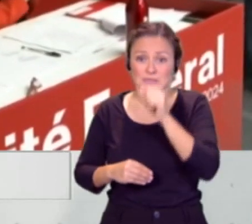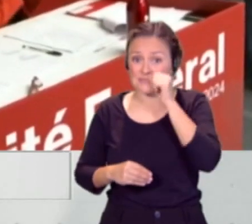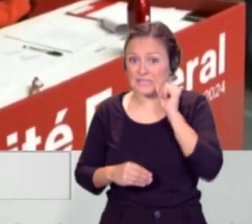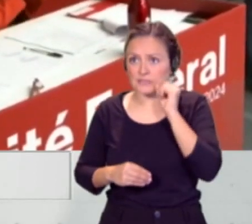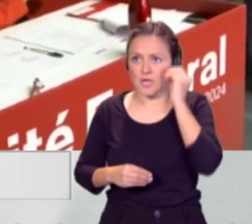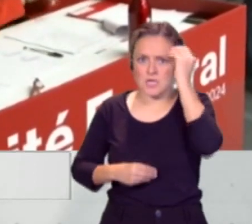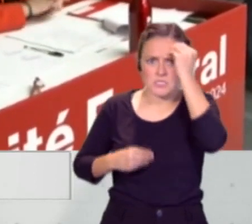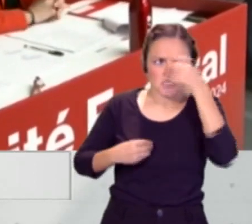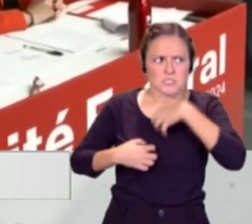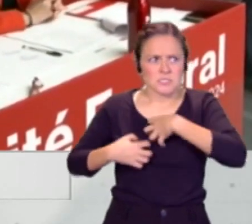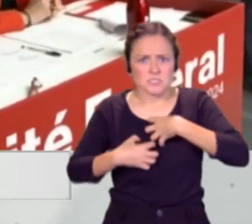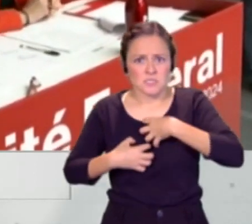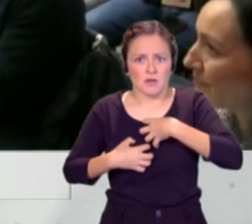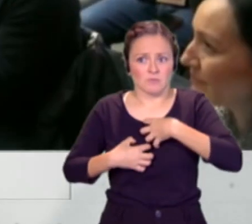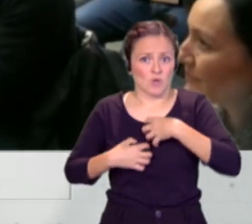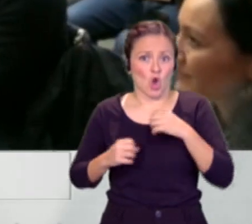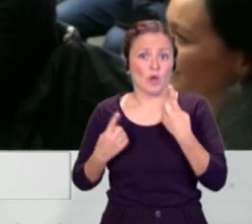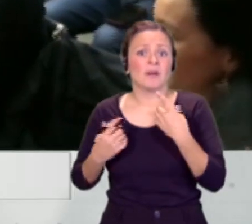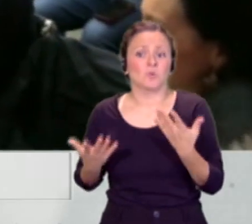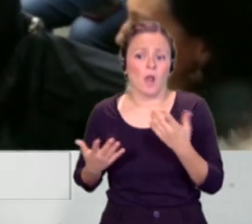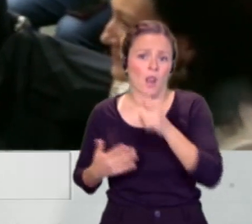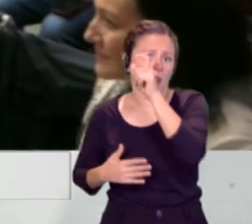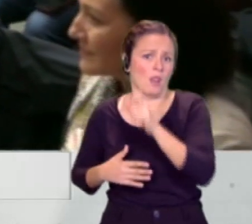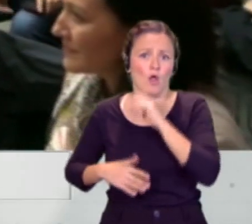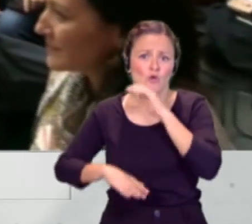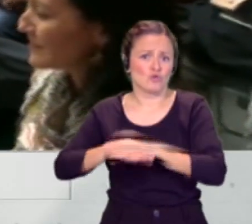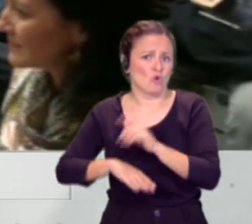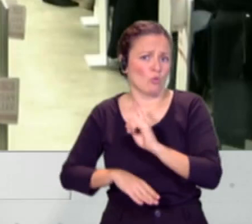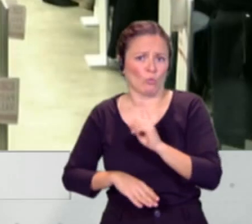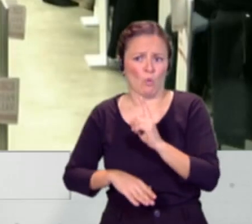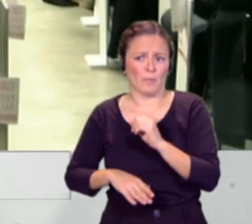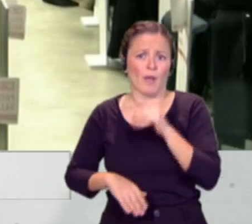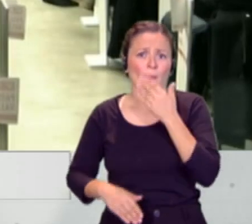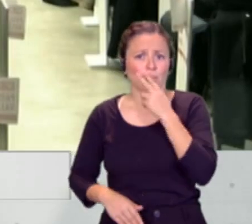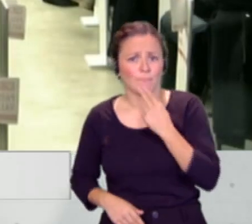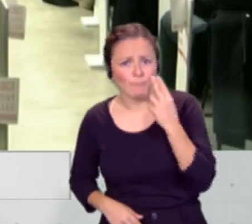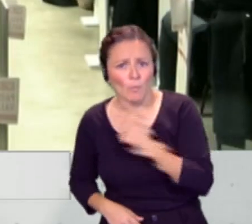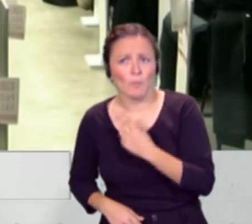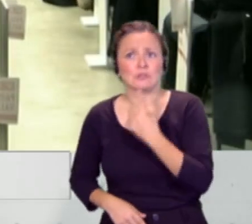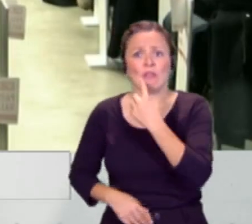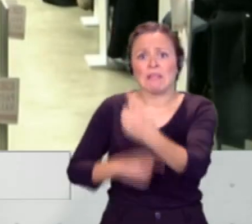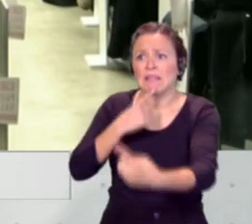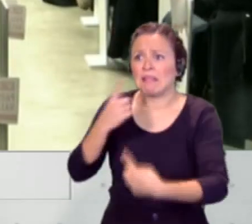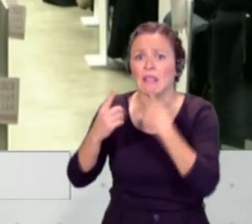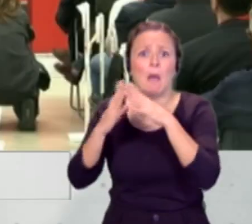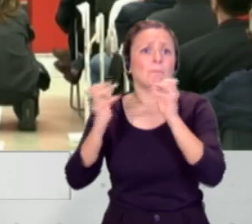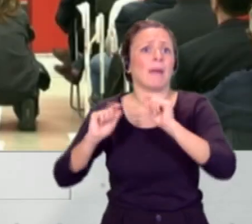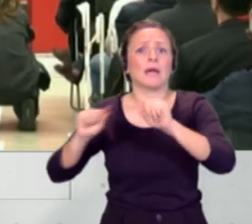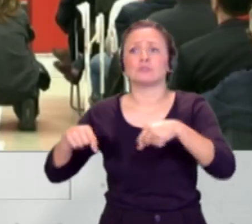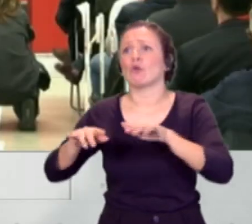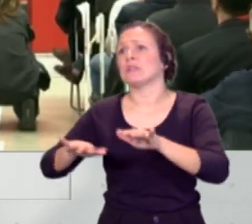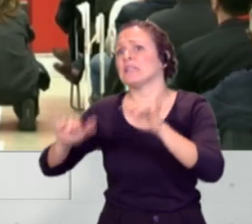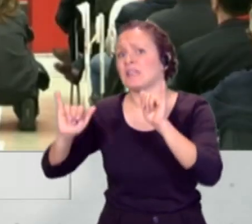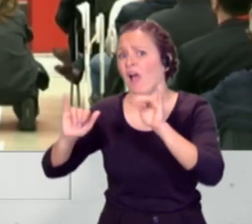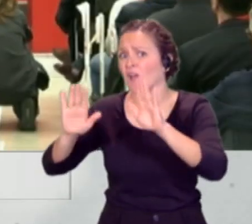propio incumplimiento personal, de todas sus promesas electorales, de con quién iba a pactar, eso que él ha llamado de